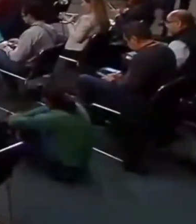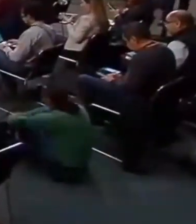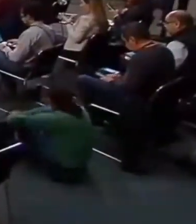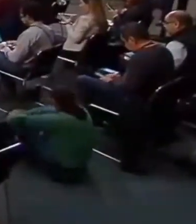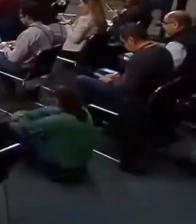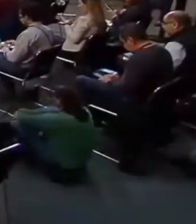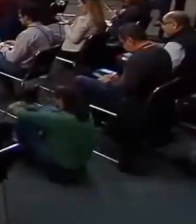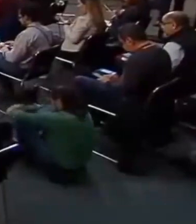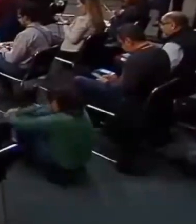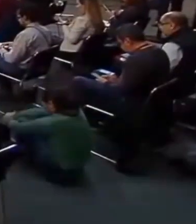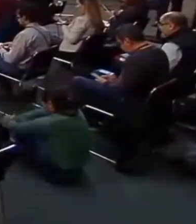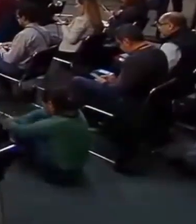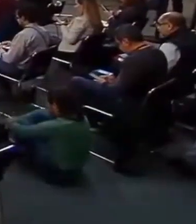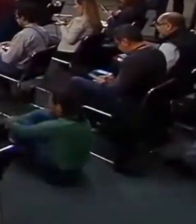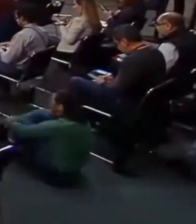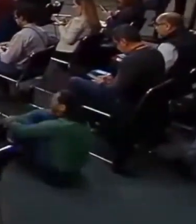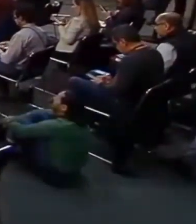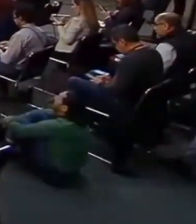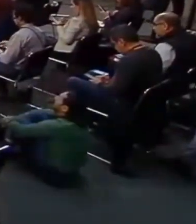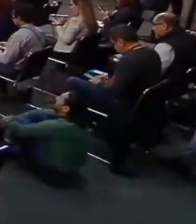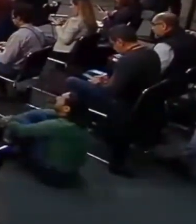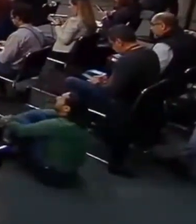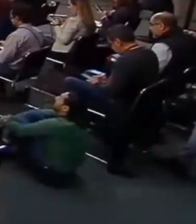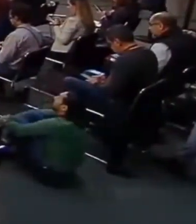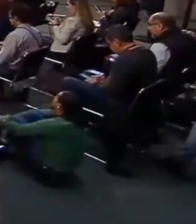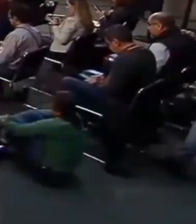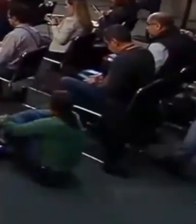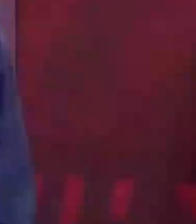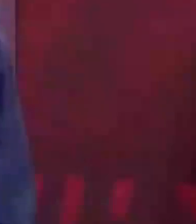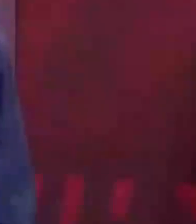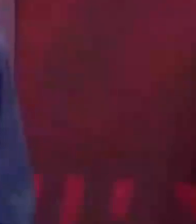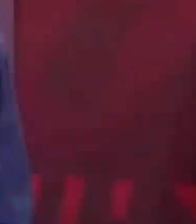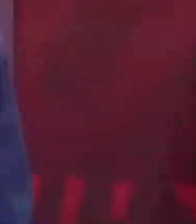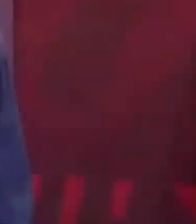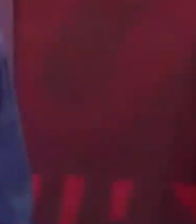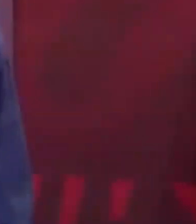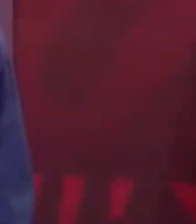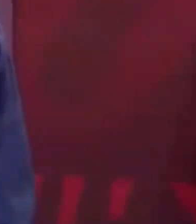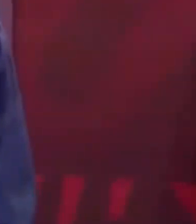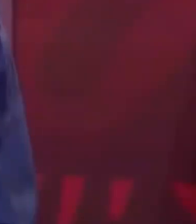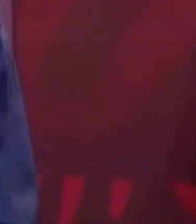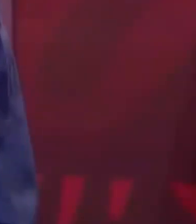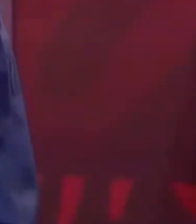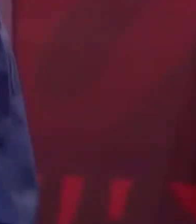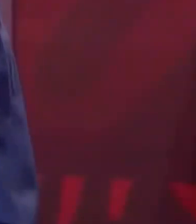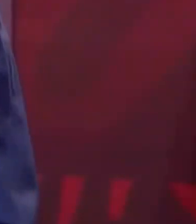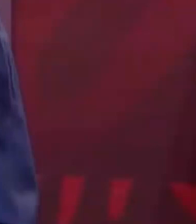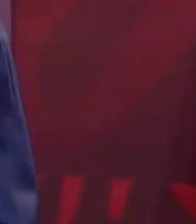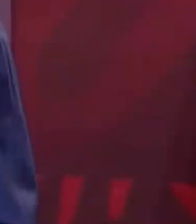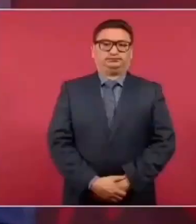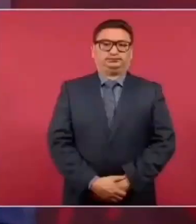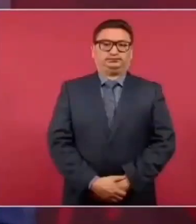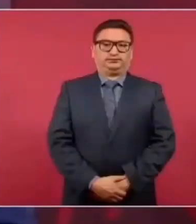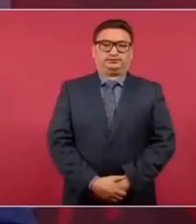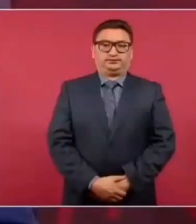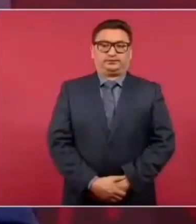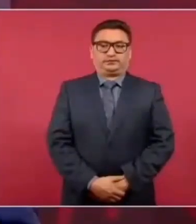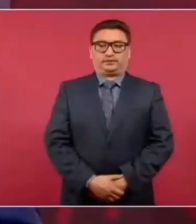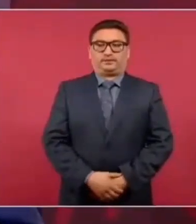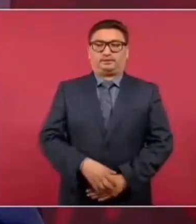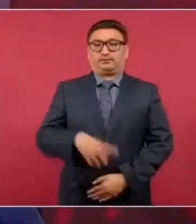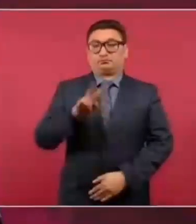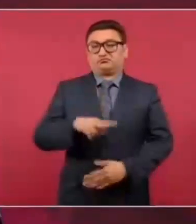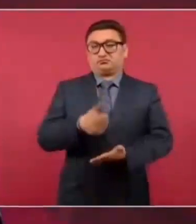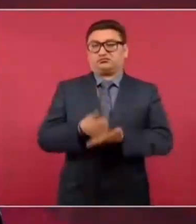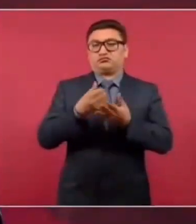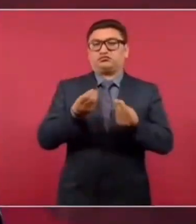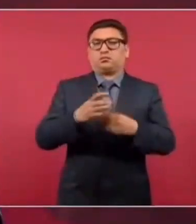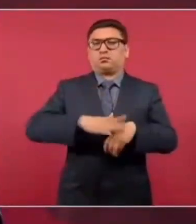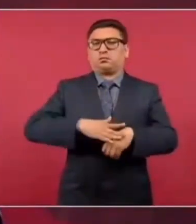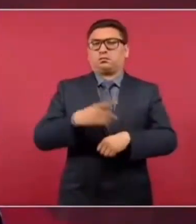esto